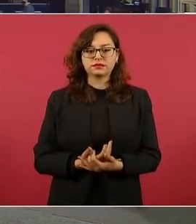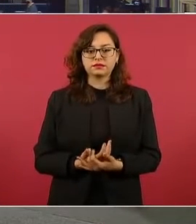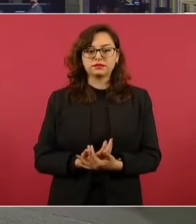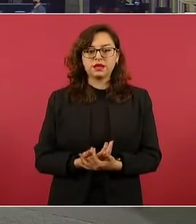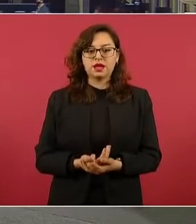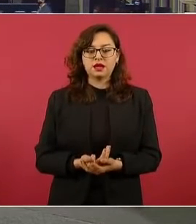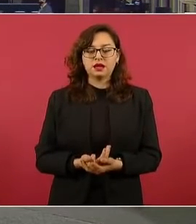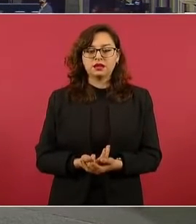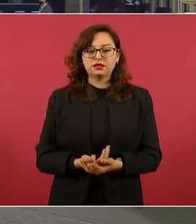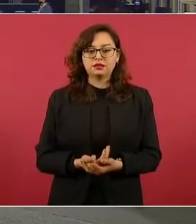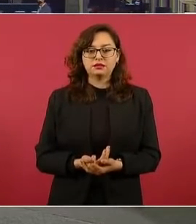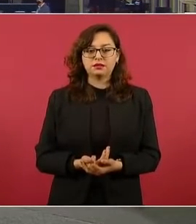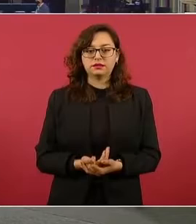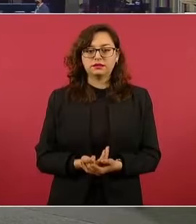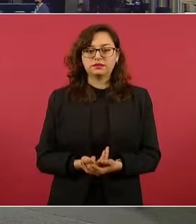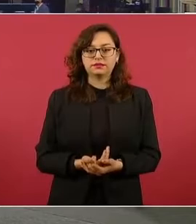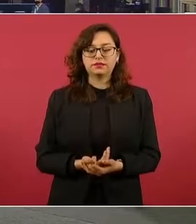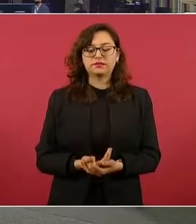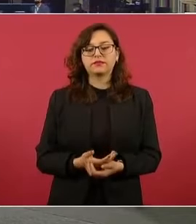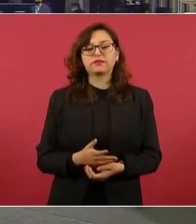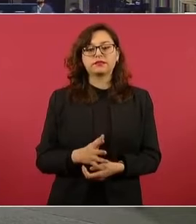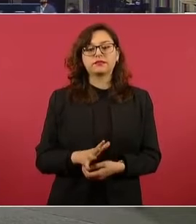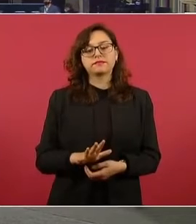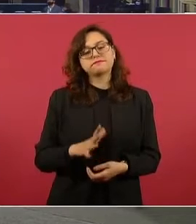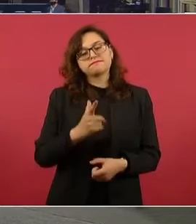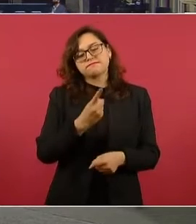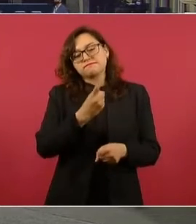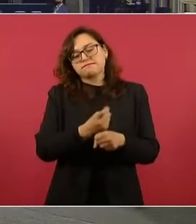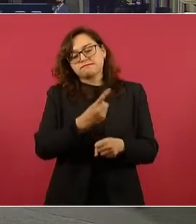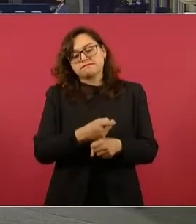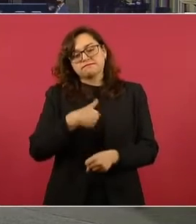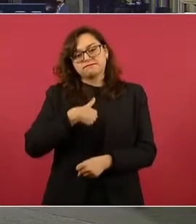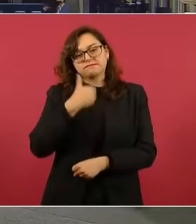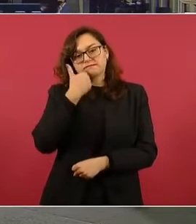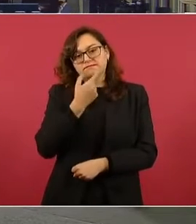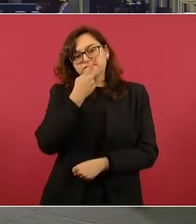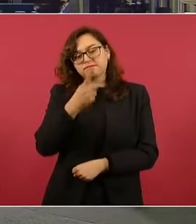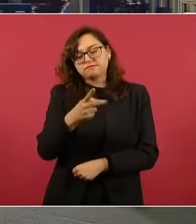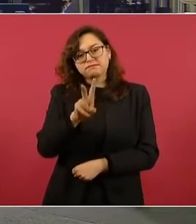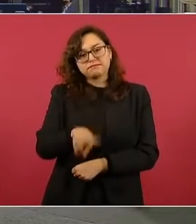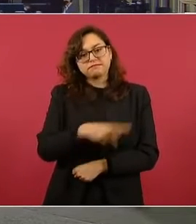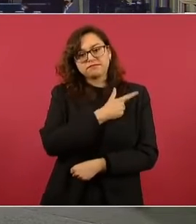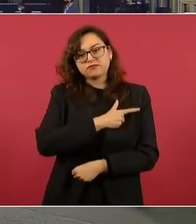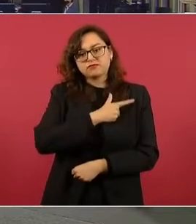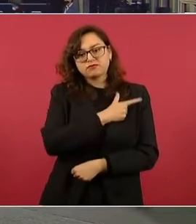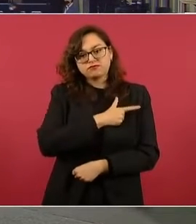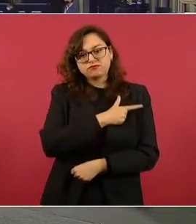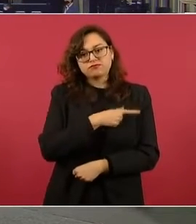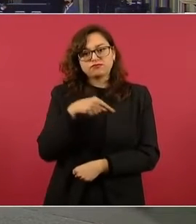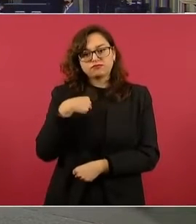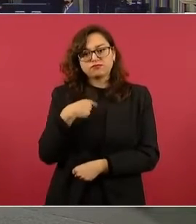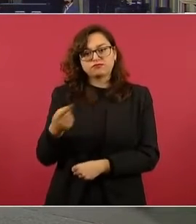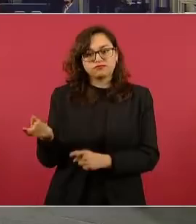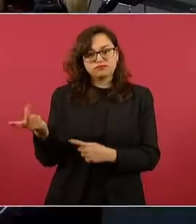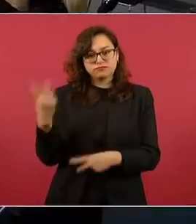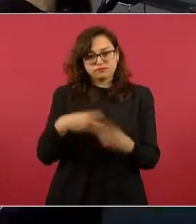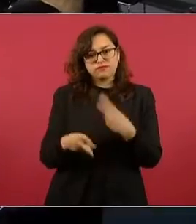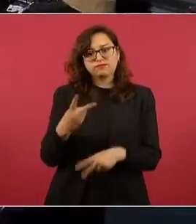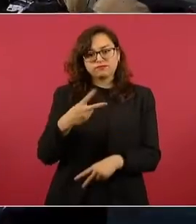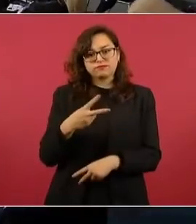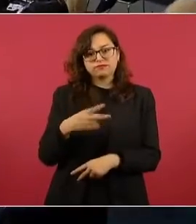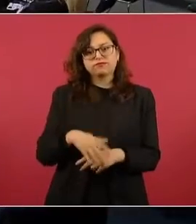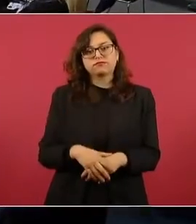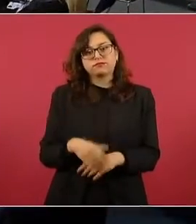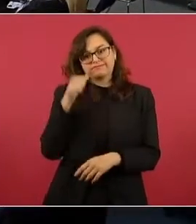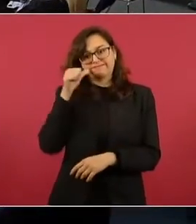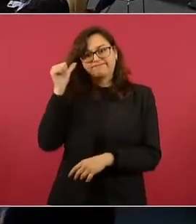Presidente, buenas tardes. Pero aunque nada, me da mucho gusto estar aquí, ayer estuve. Antes de hacer mi plante…